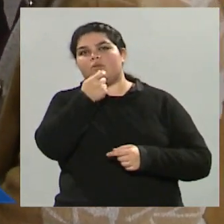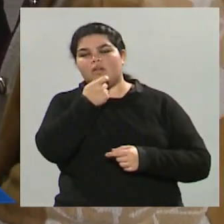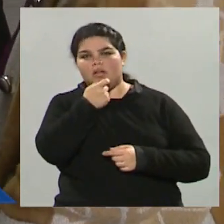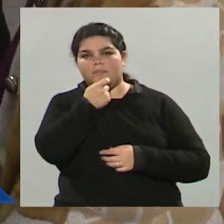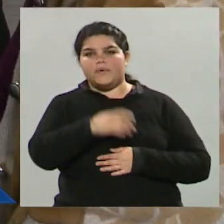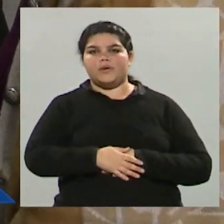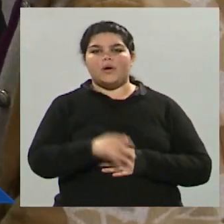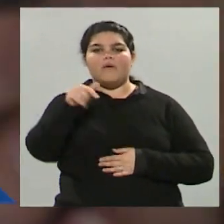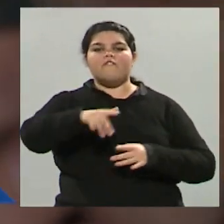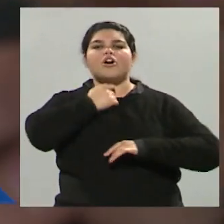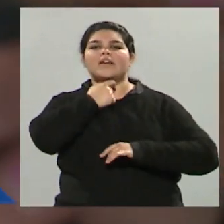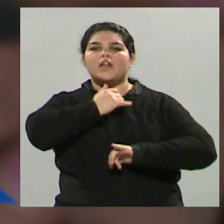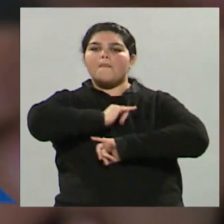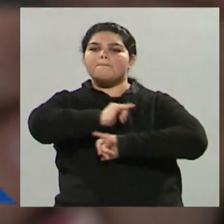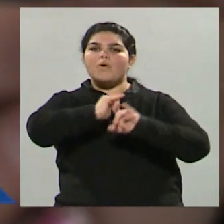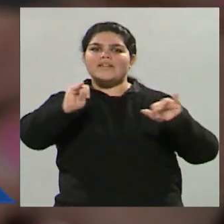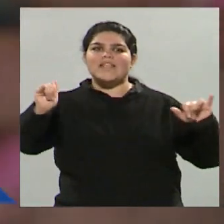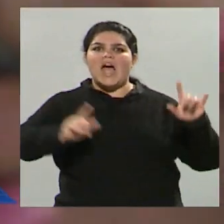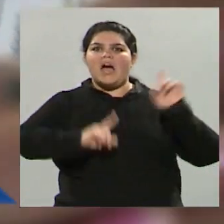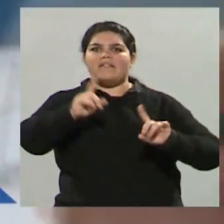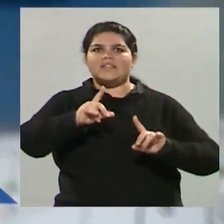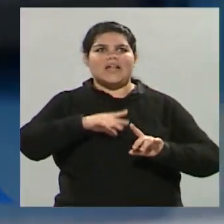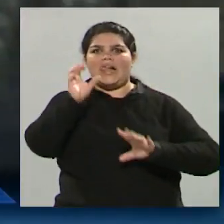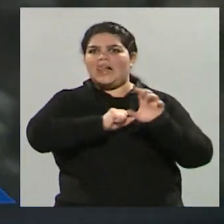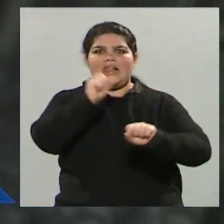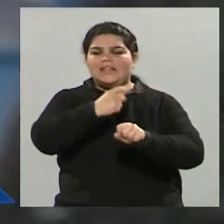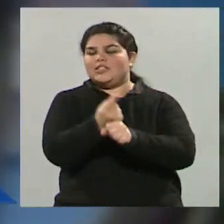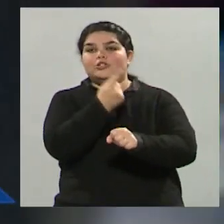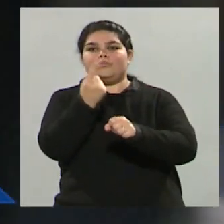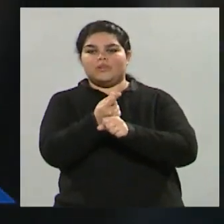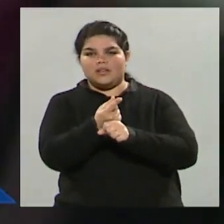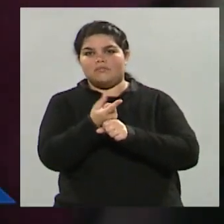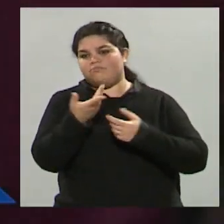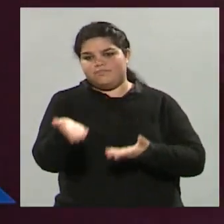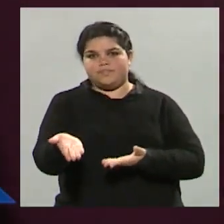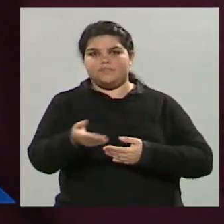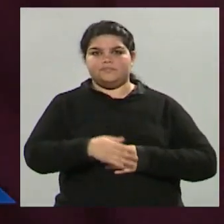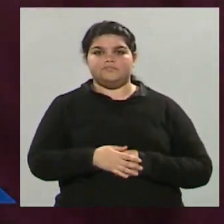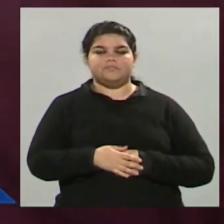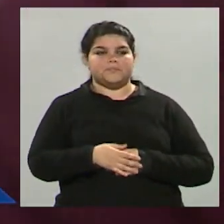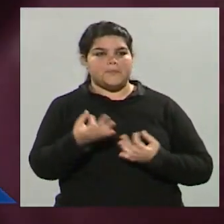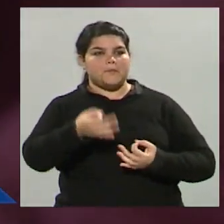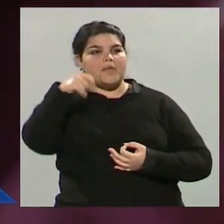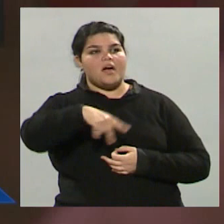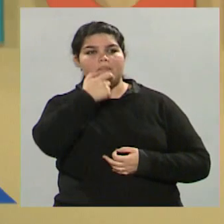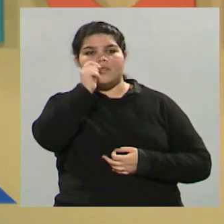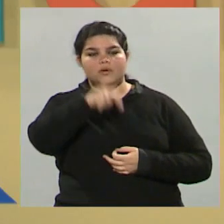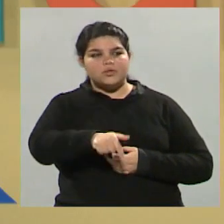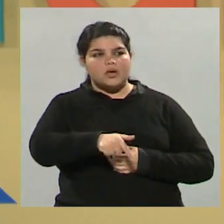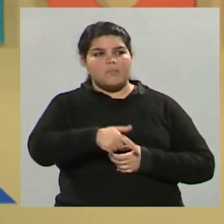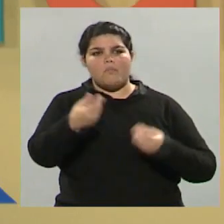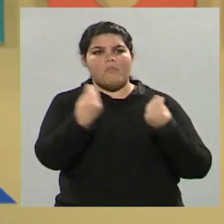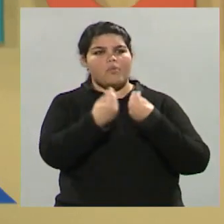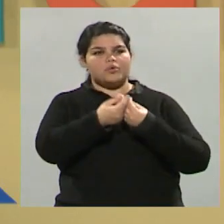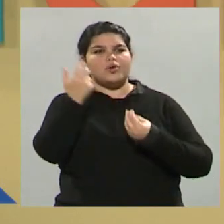pauta publicitaria sería algo tal vez inalcanzable para una provincia. Gabriela, la provincia de Mendoza tiene una gran oferta de